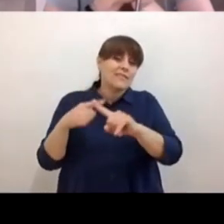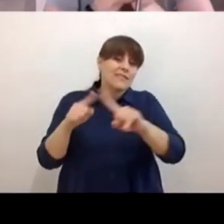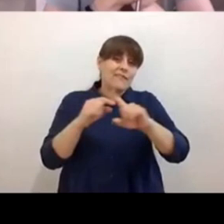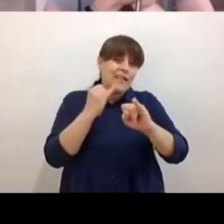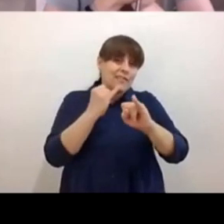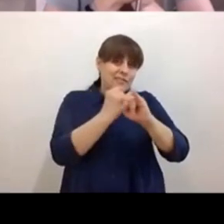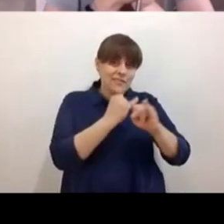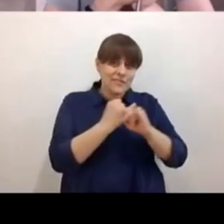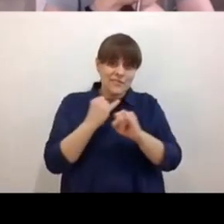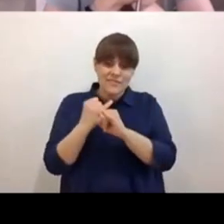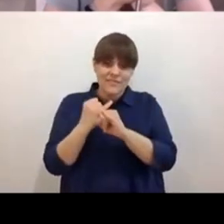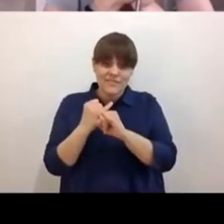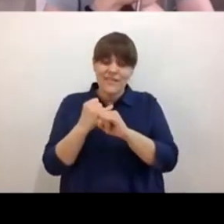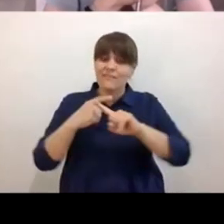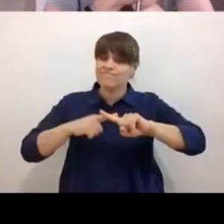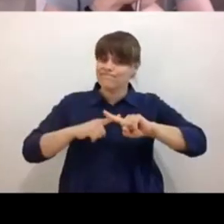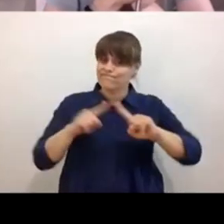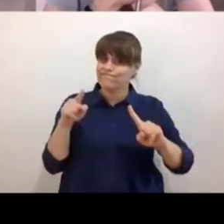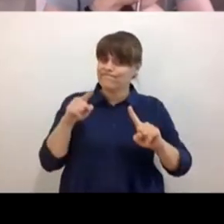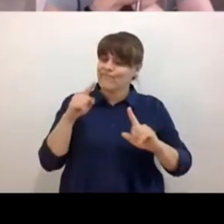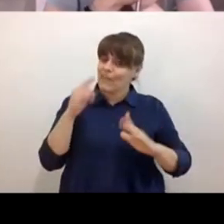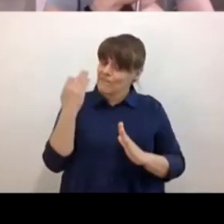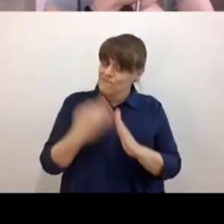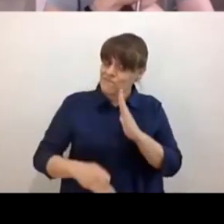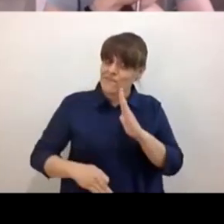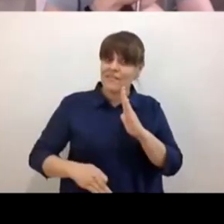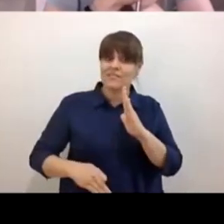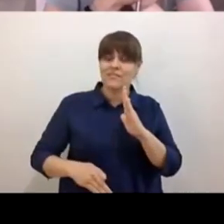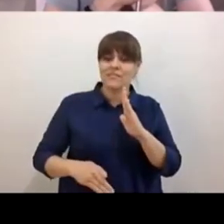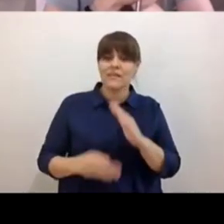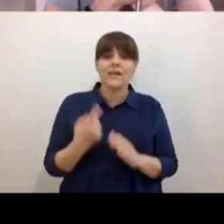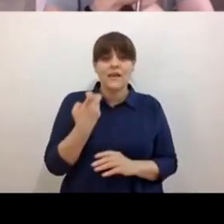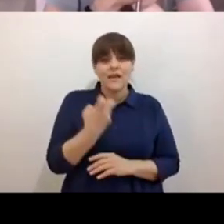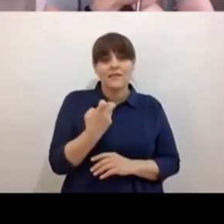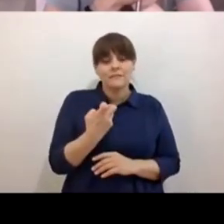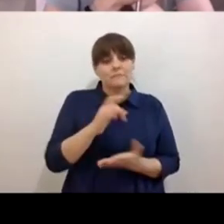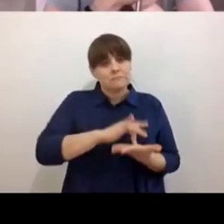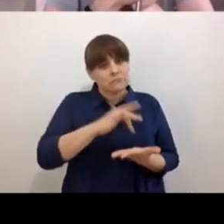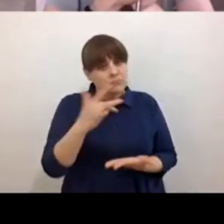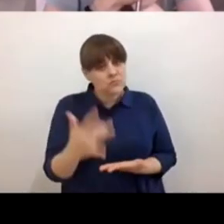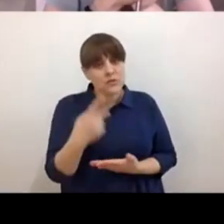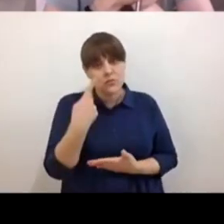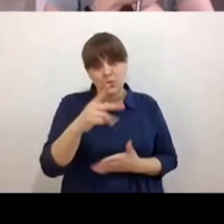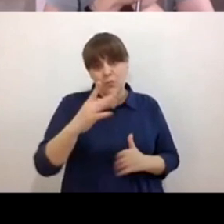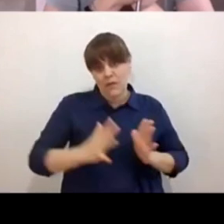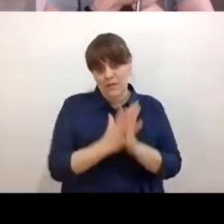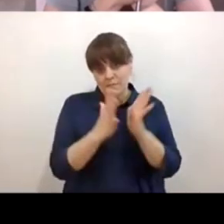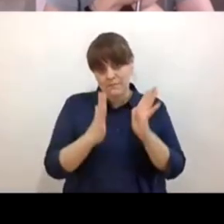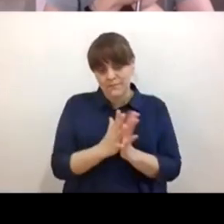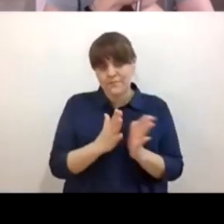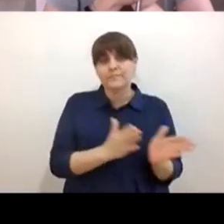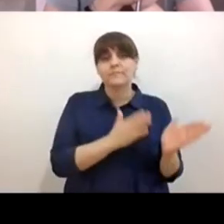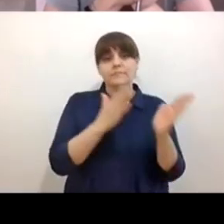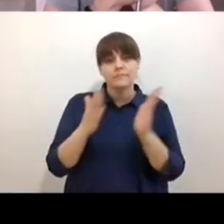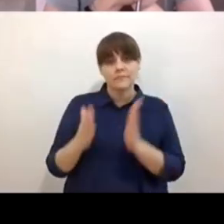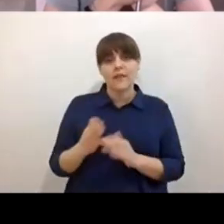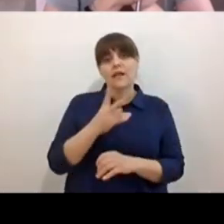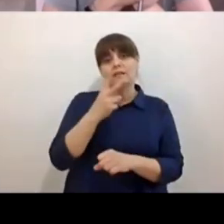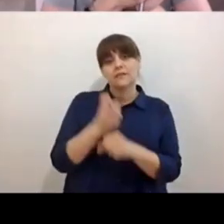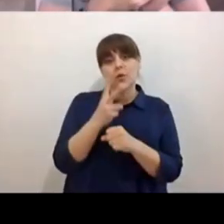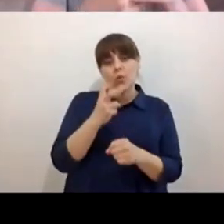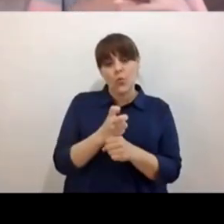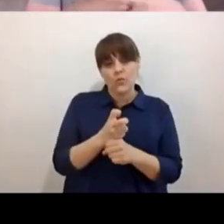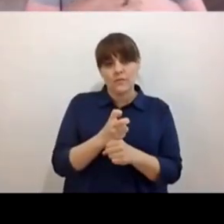asoma a cosas muy importantes y como te agradezco tu visión bueno vamos a nuestra segunda fase